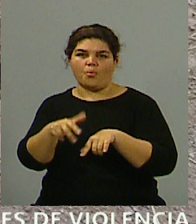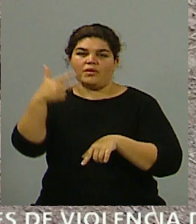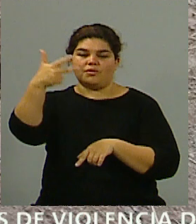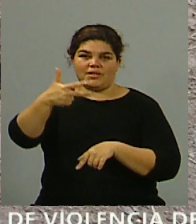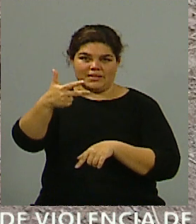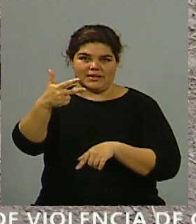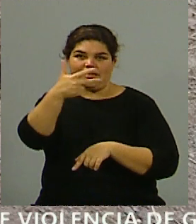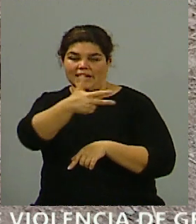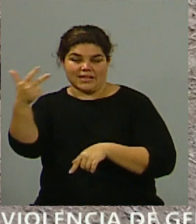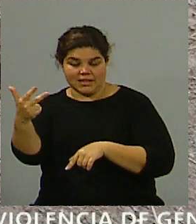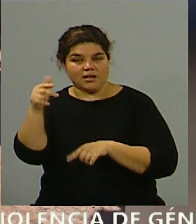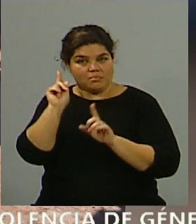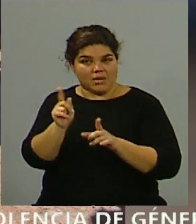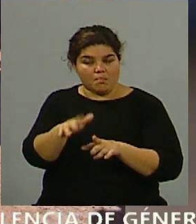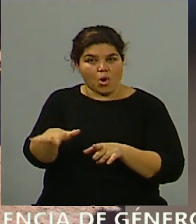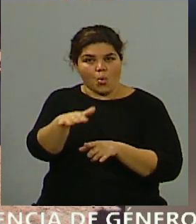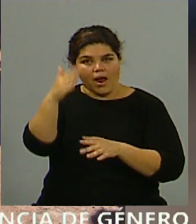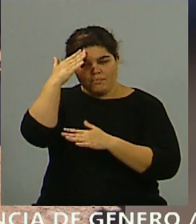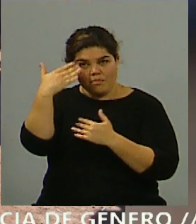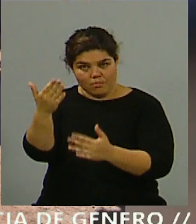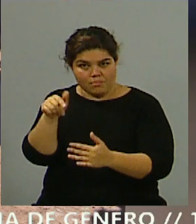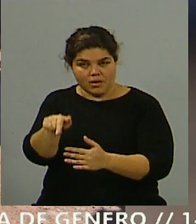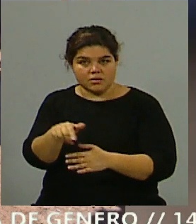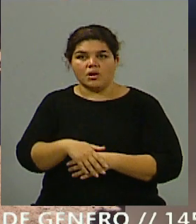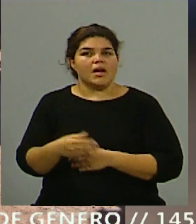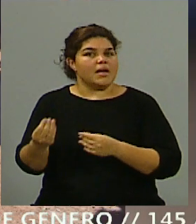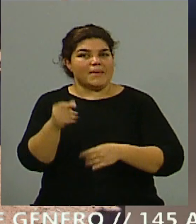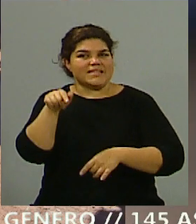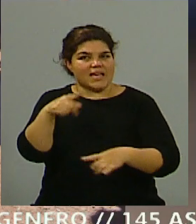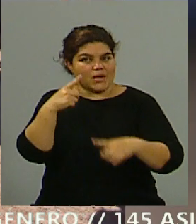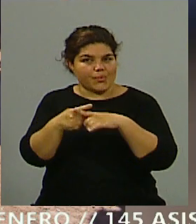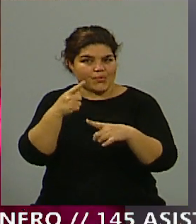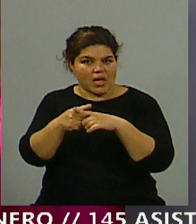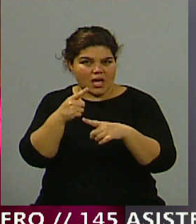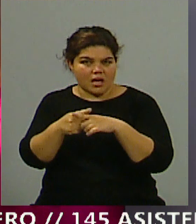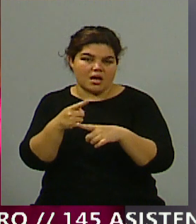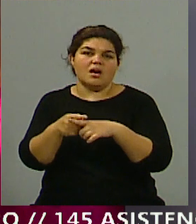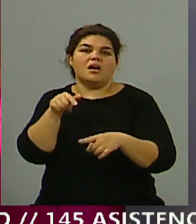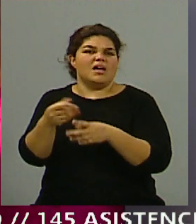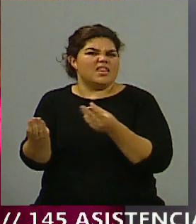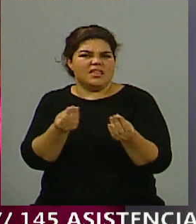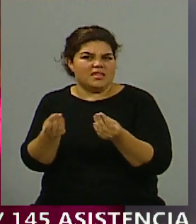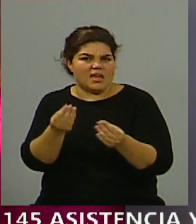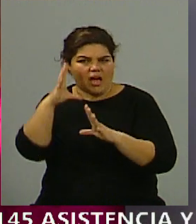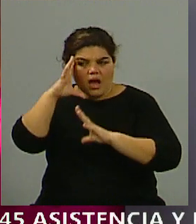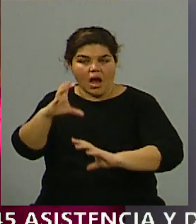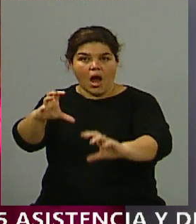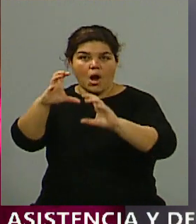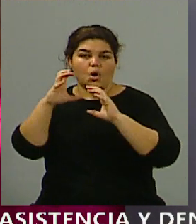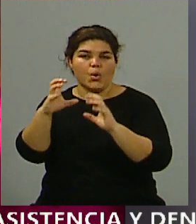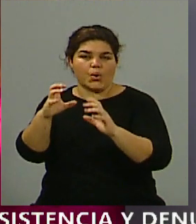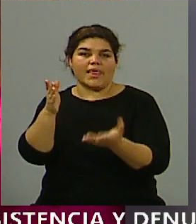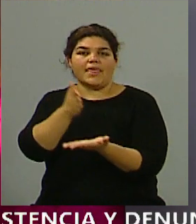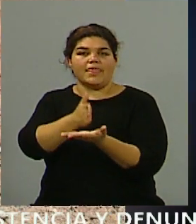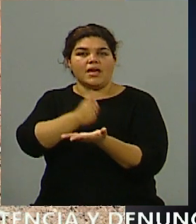con organismos de derechos humanos, llevaron adelante el acto en donde se busca justamente en materia de